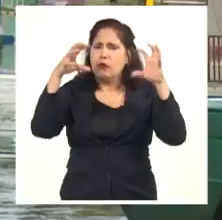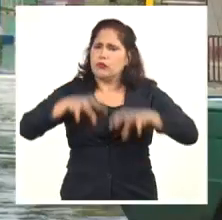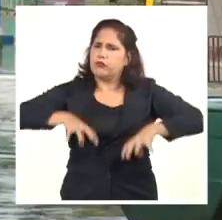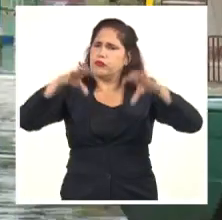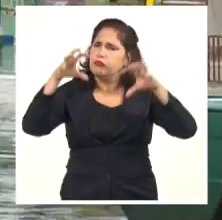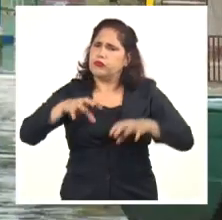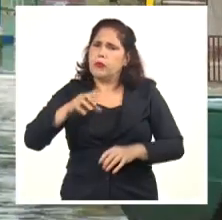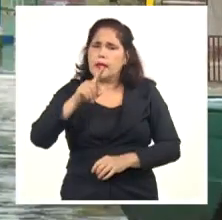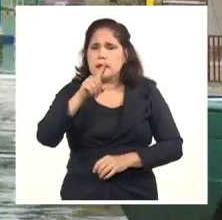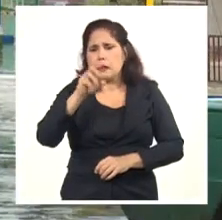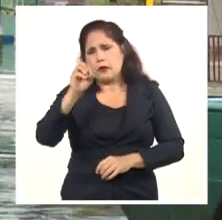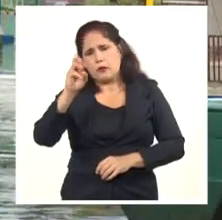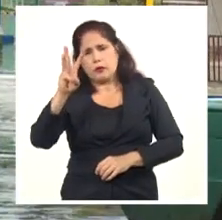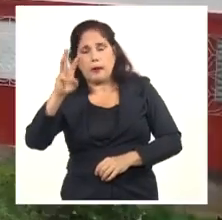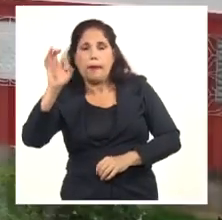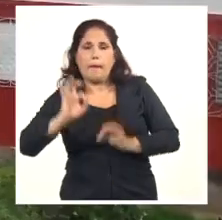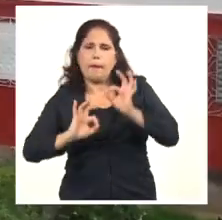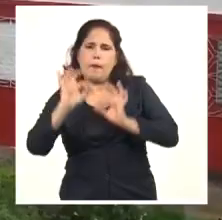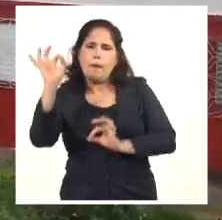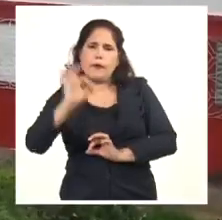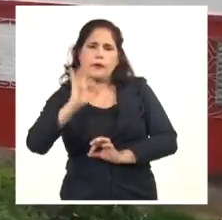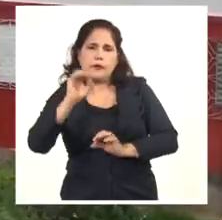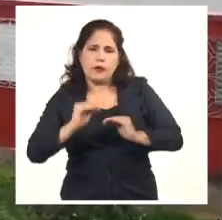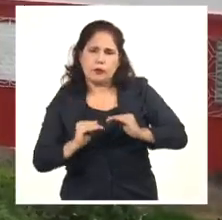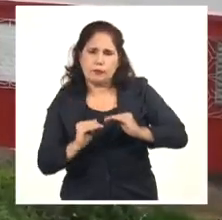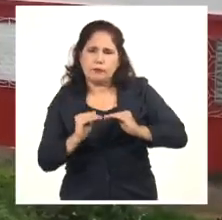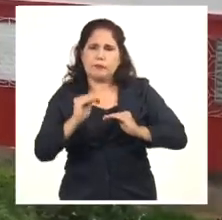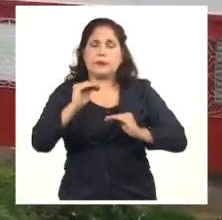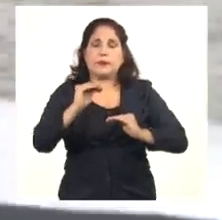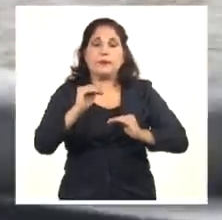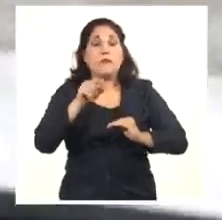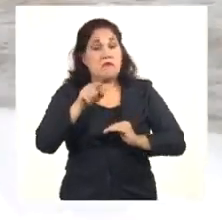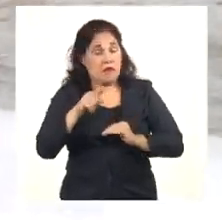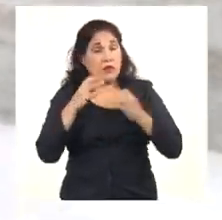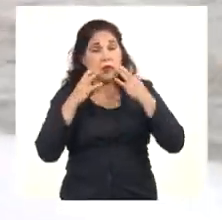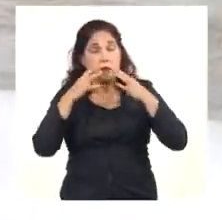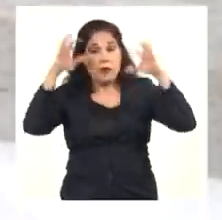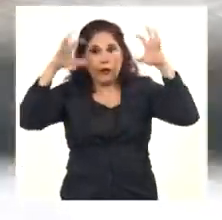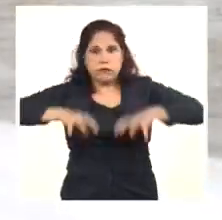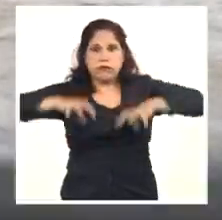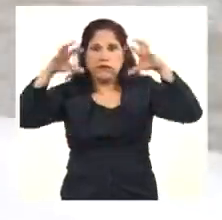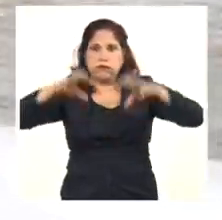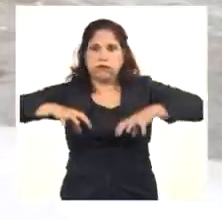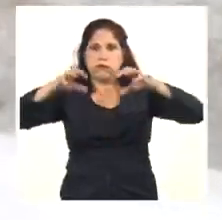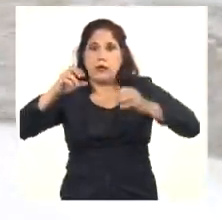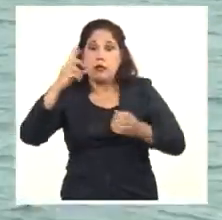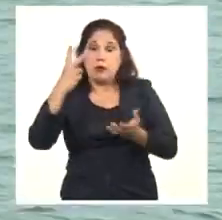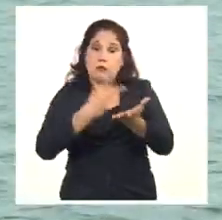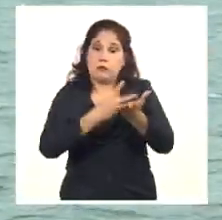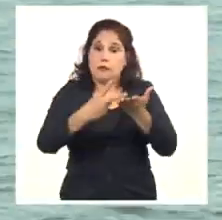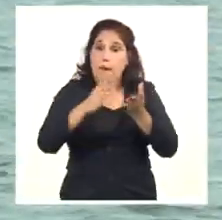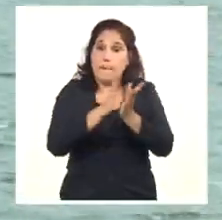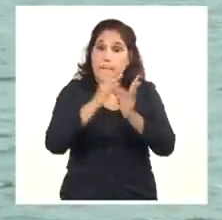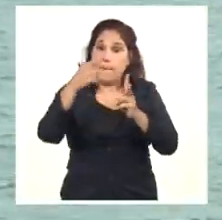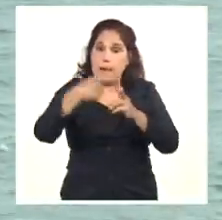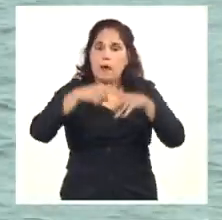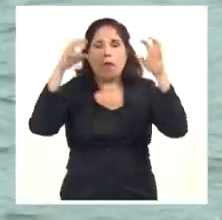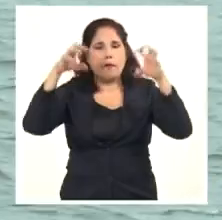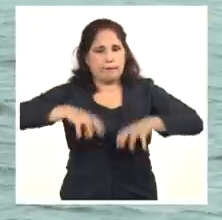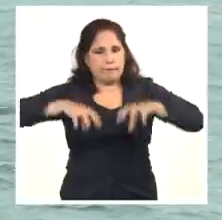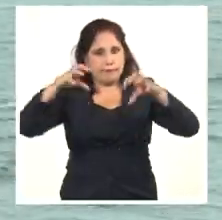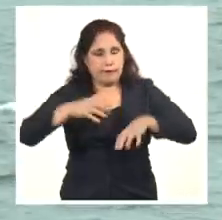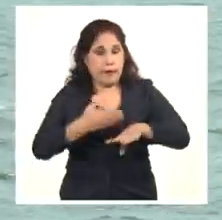de un 103% de la media histórica, con énfasis en la segunda quincena. Reportes